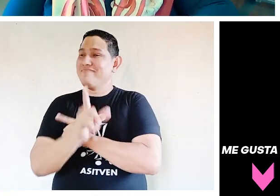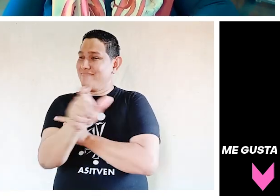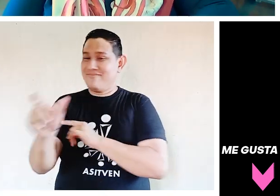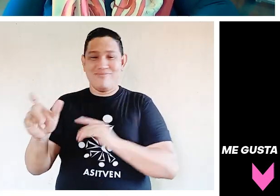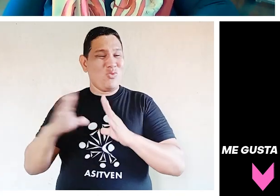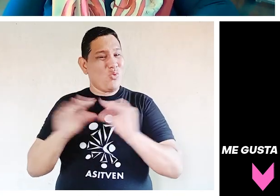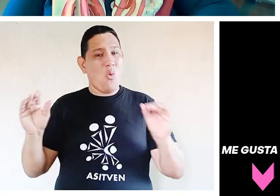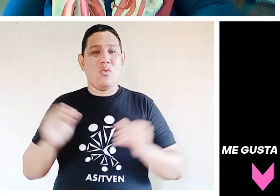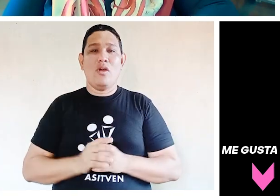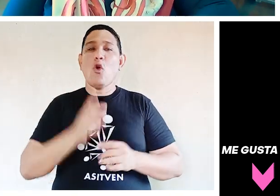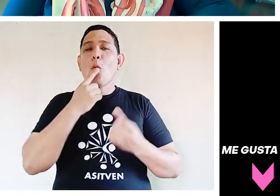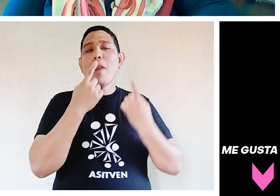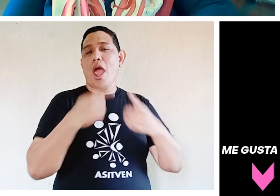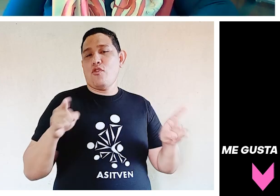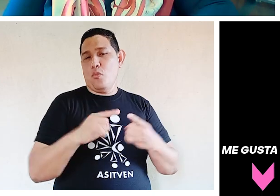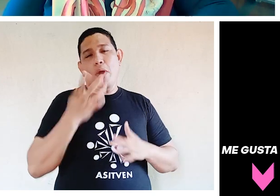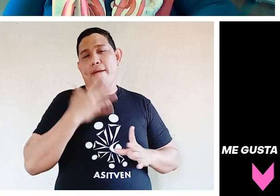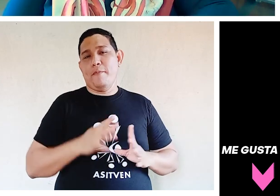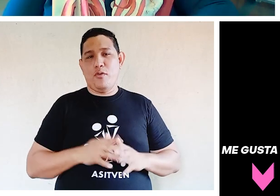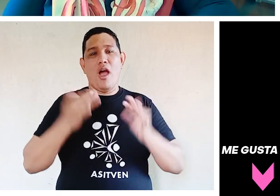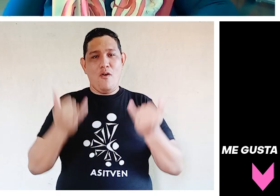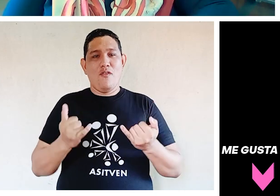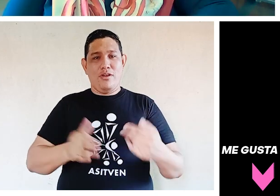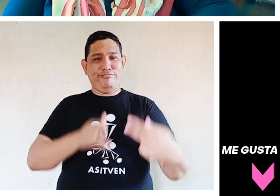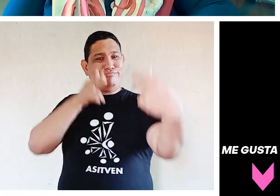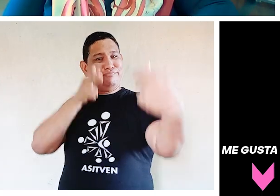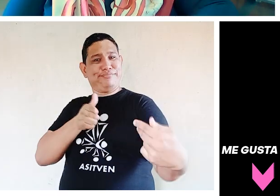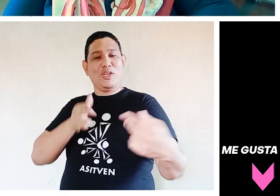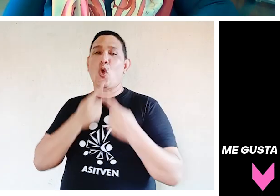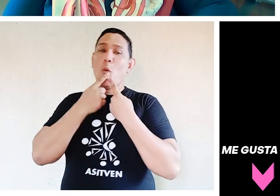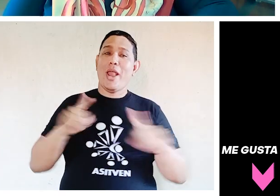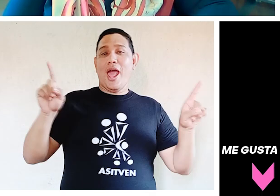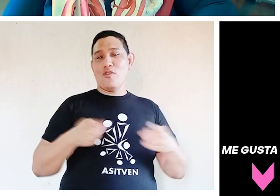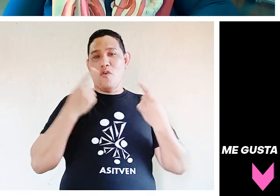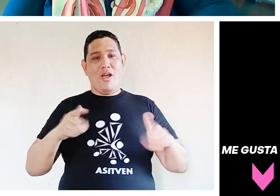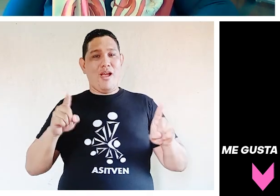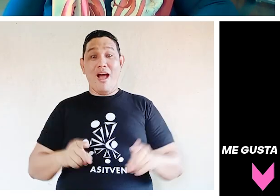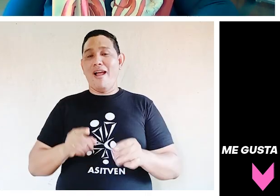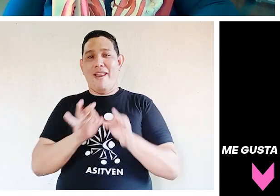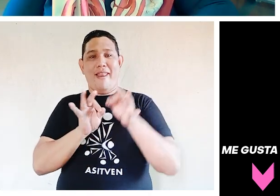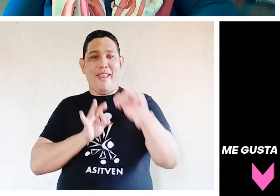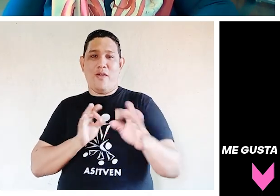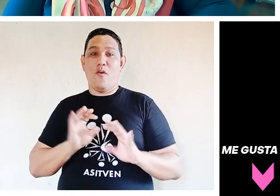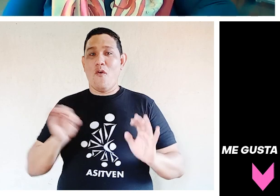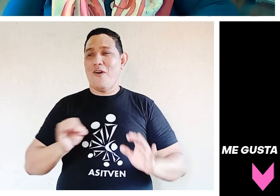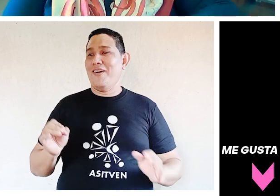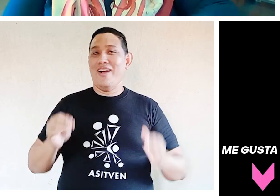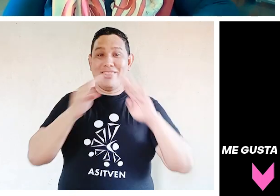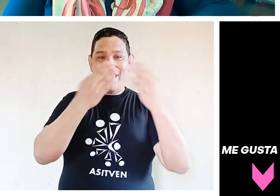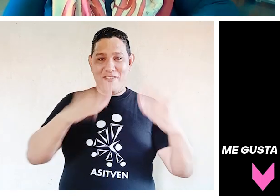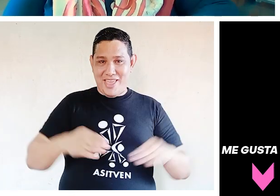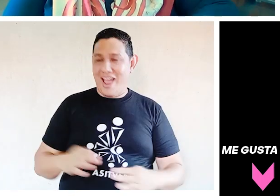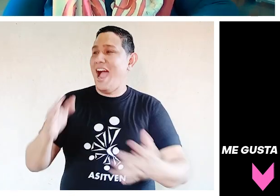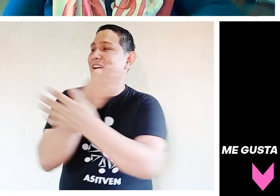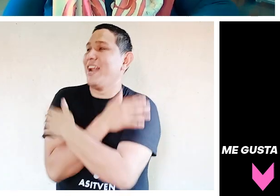los cumpleaños a plataformas y poderlo hacerlos a distancia. Hemos tenido que sustituir abrazos navideños por otras